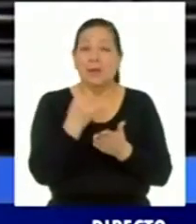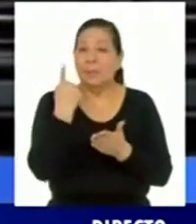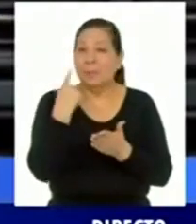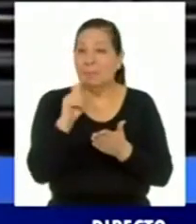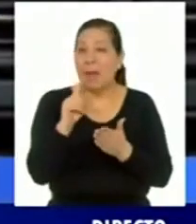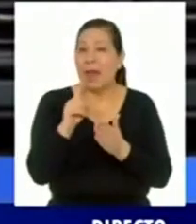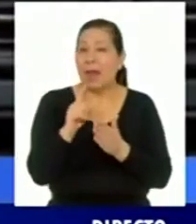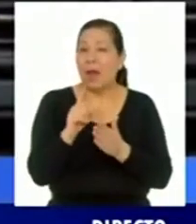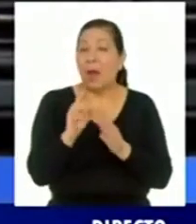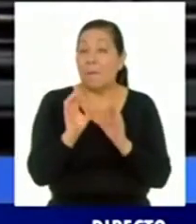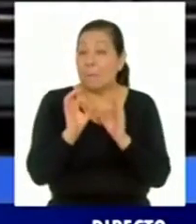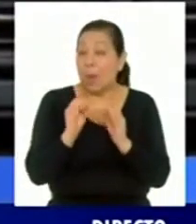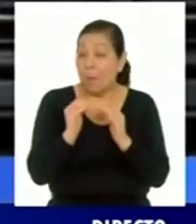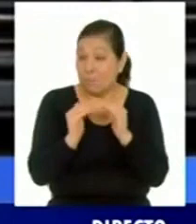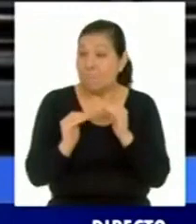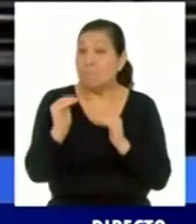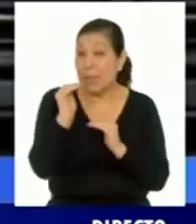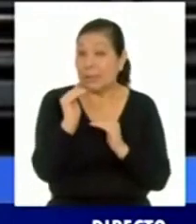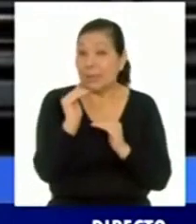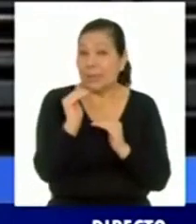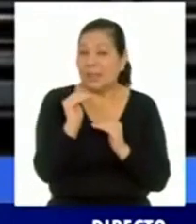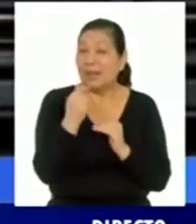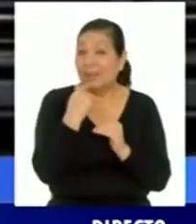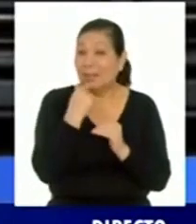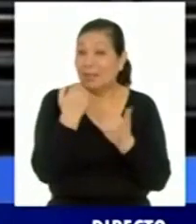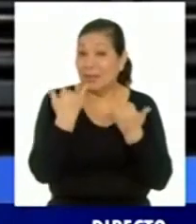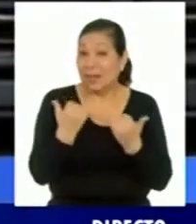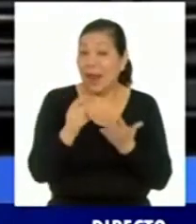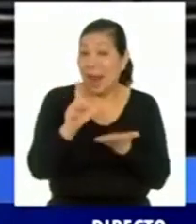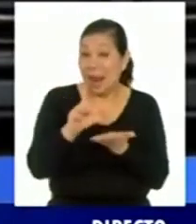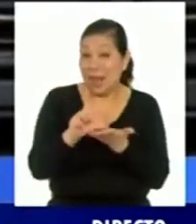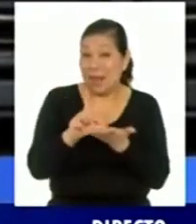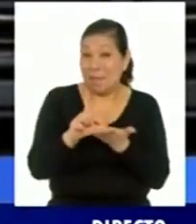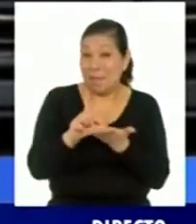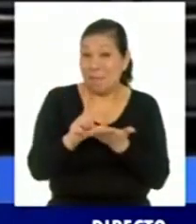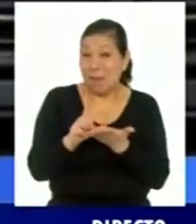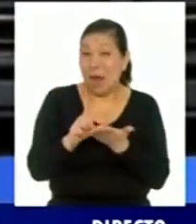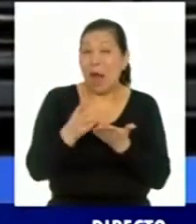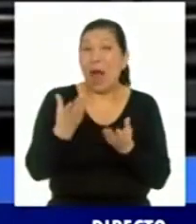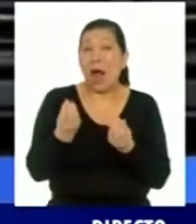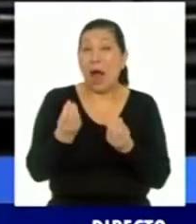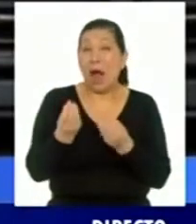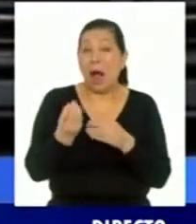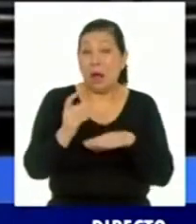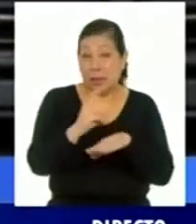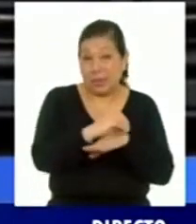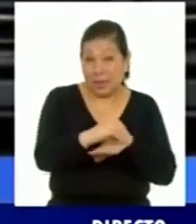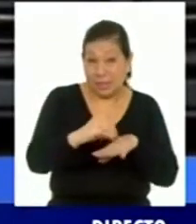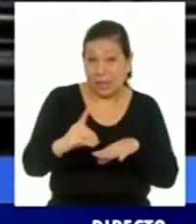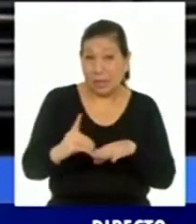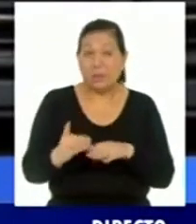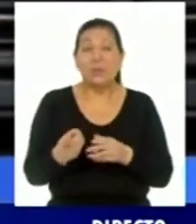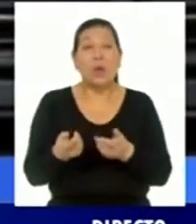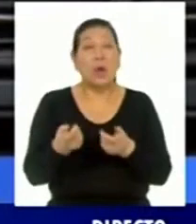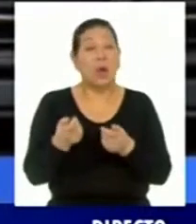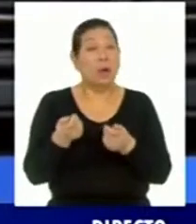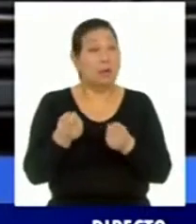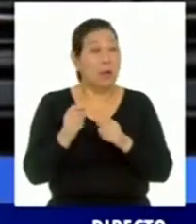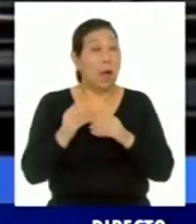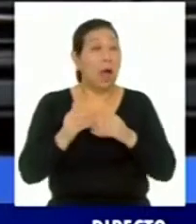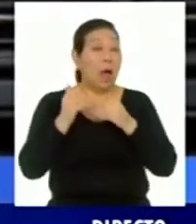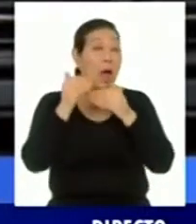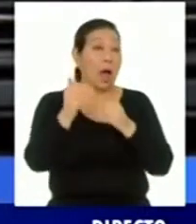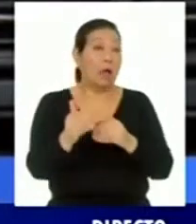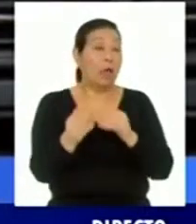los niveles de riesgo alto, por ejemplo, como el que se encuentra Lima Metropolitana y el Callao, el toque de queda se ha